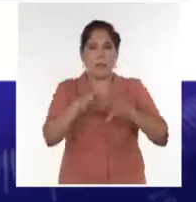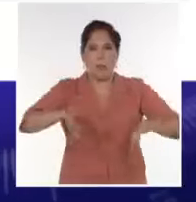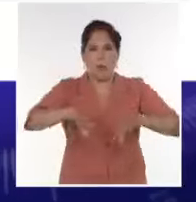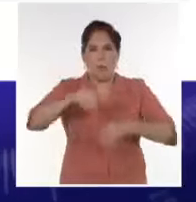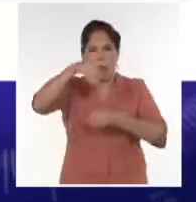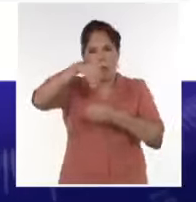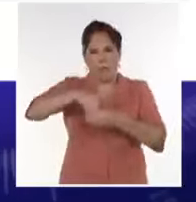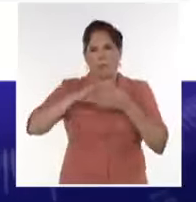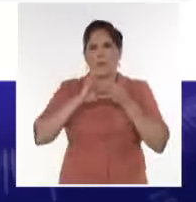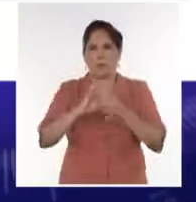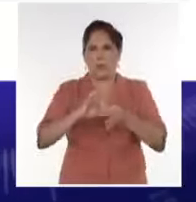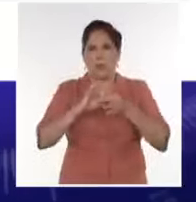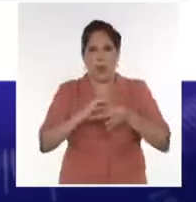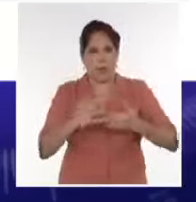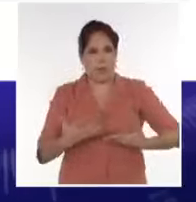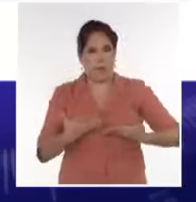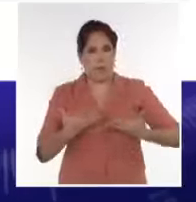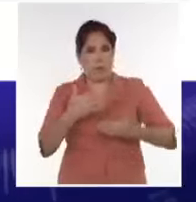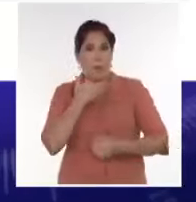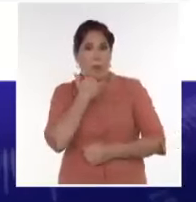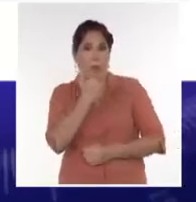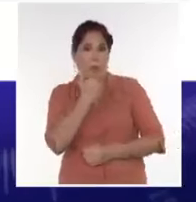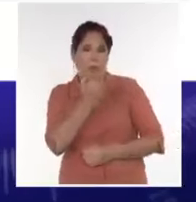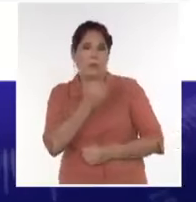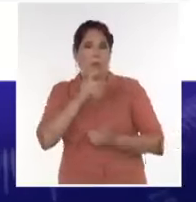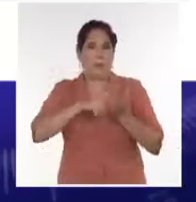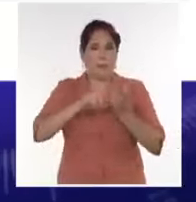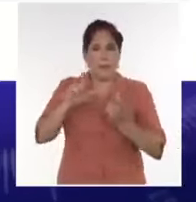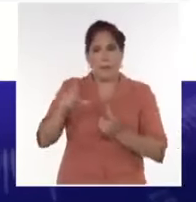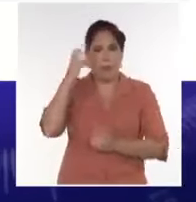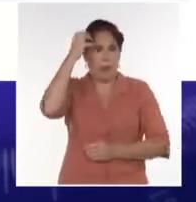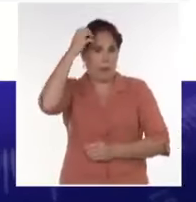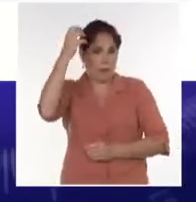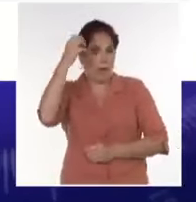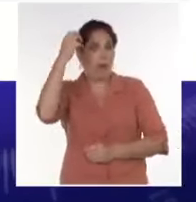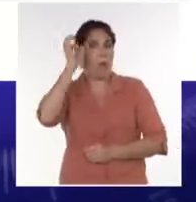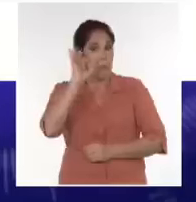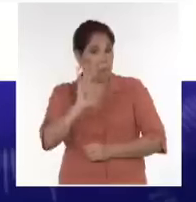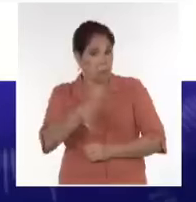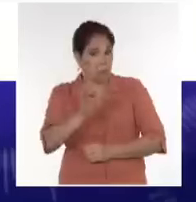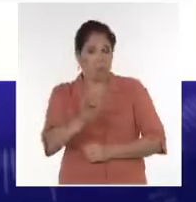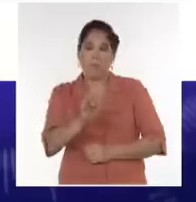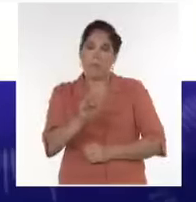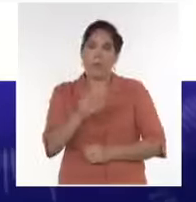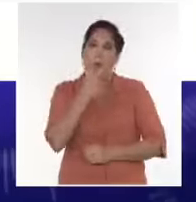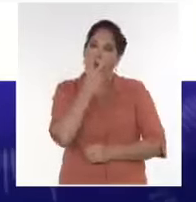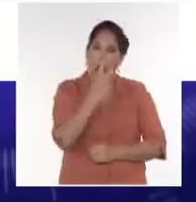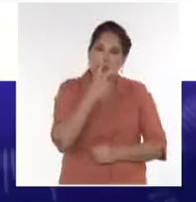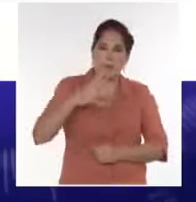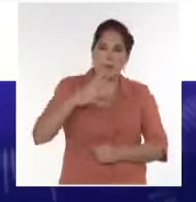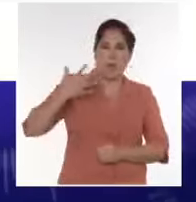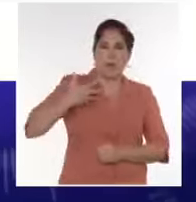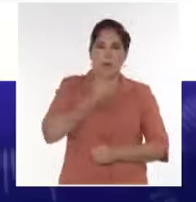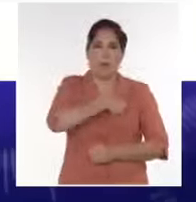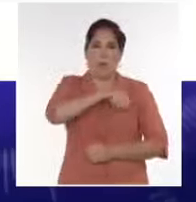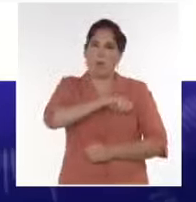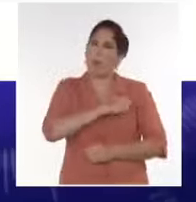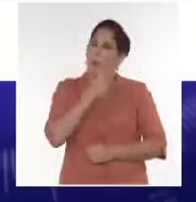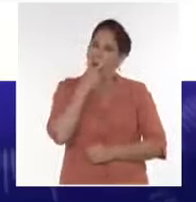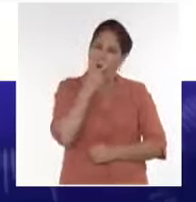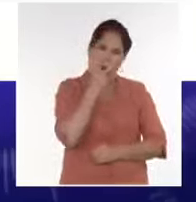La disposición de las autoridades del partido, el Estado y el gobierno es atender los reclamos de nuestro pueblo,